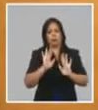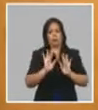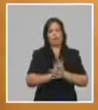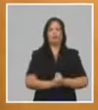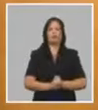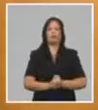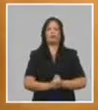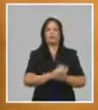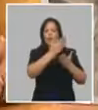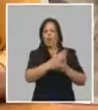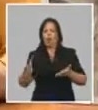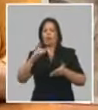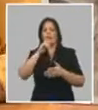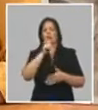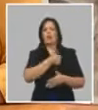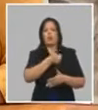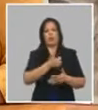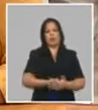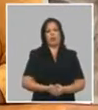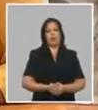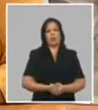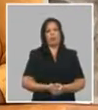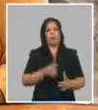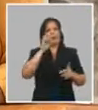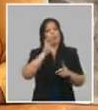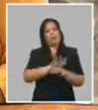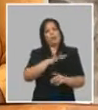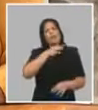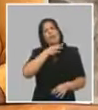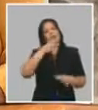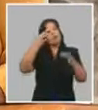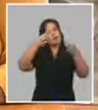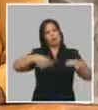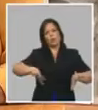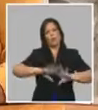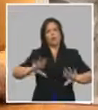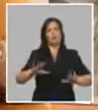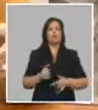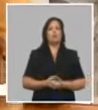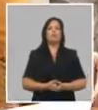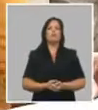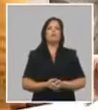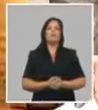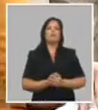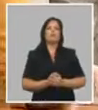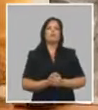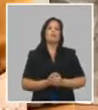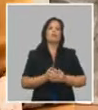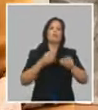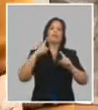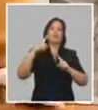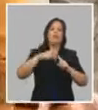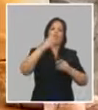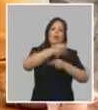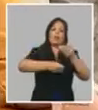diciembre. Hasta diciembre. Y a partir de enero, por supuesto, las dietas tendrán el comportamiento normal. Los trámites para las